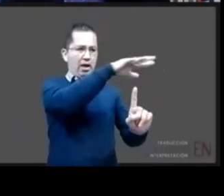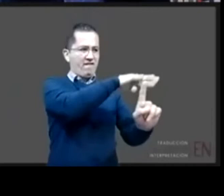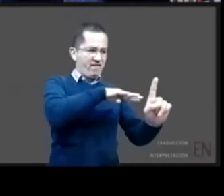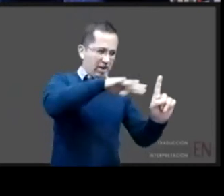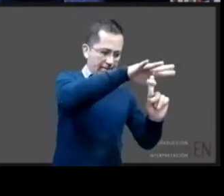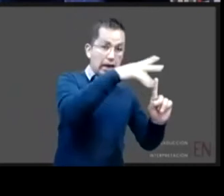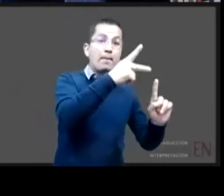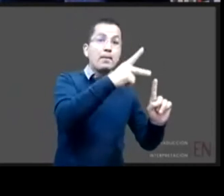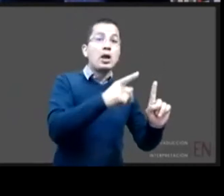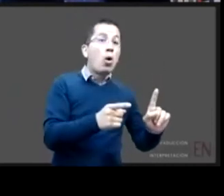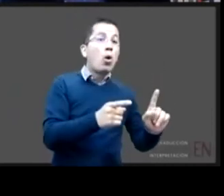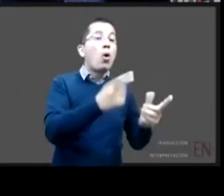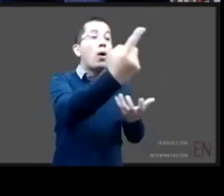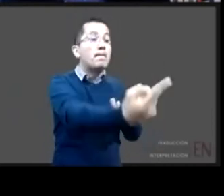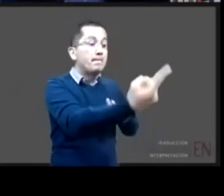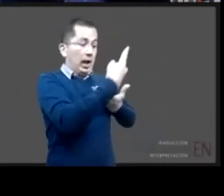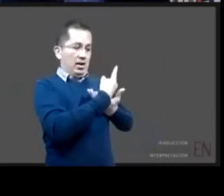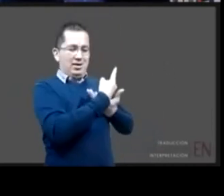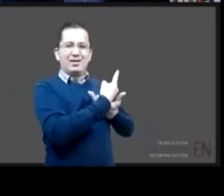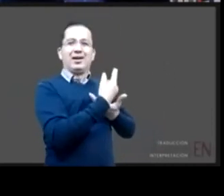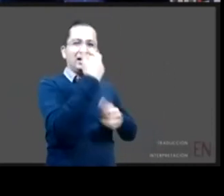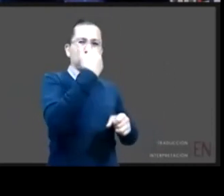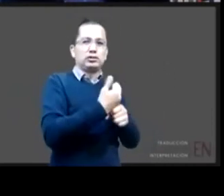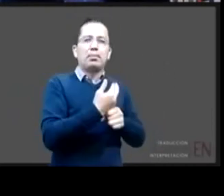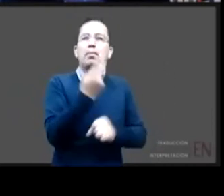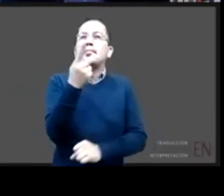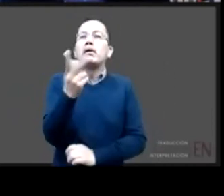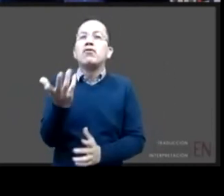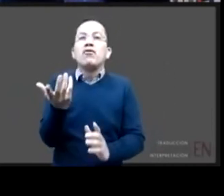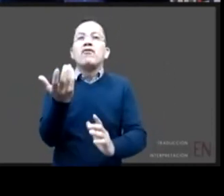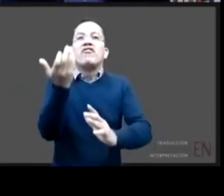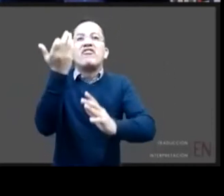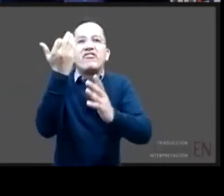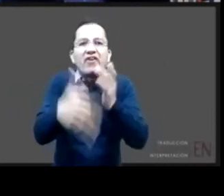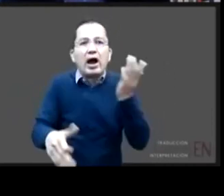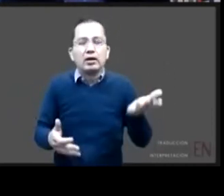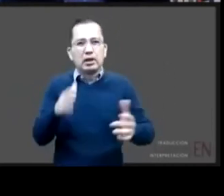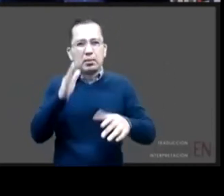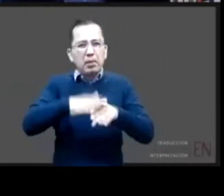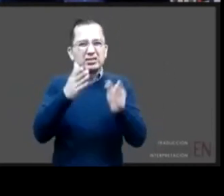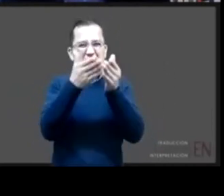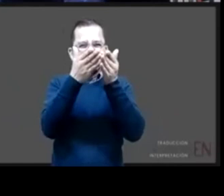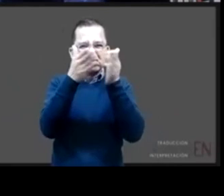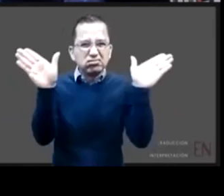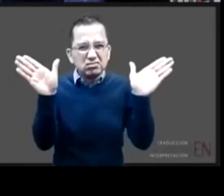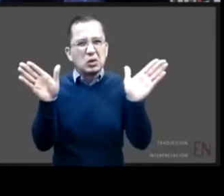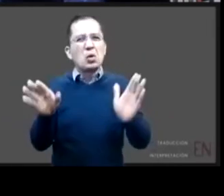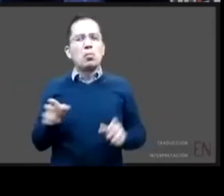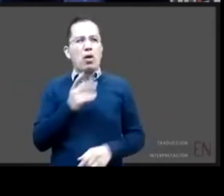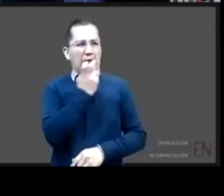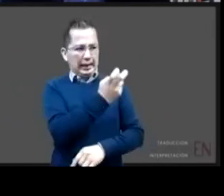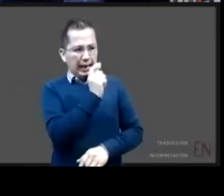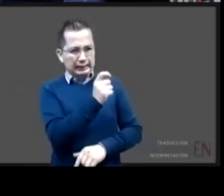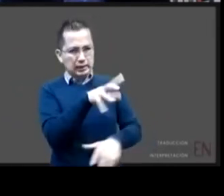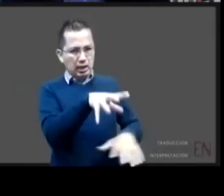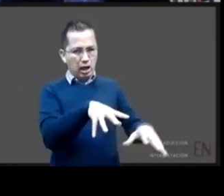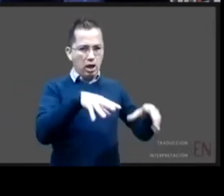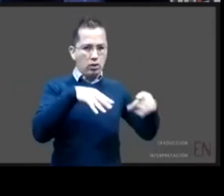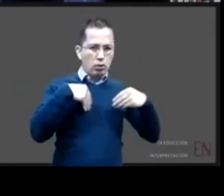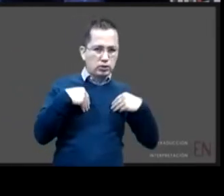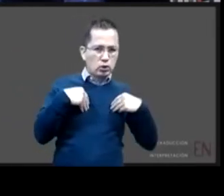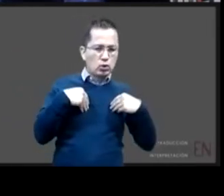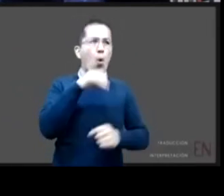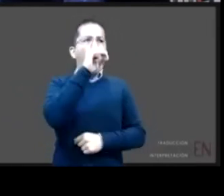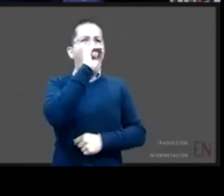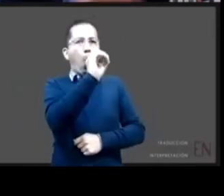no teníamos muy clara la visión de si era adopción si era una custodia